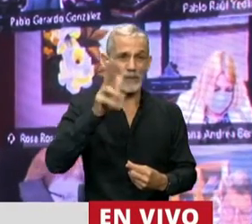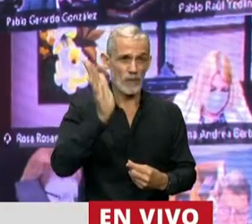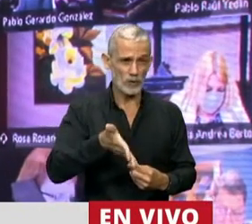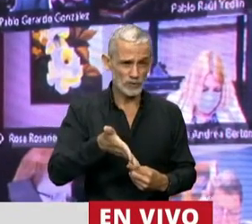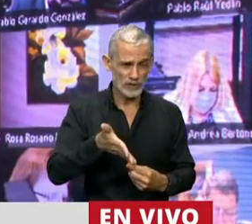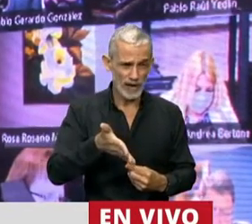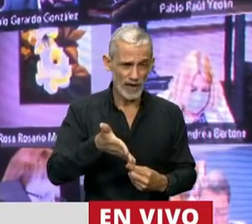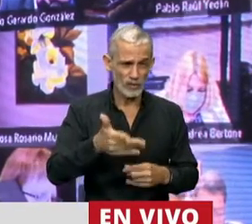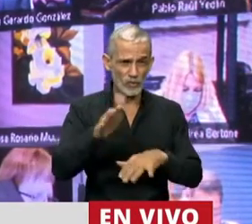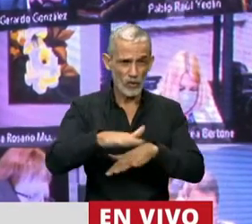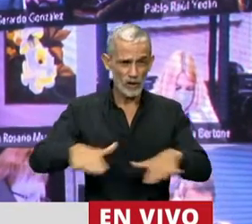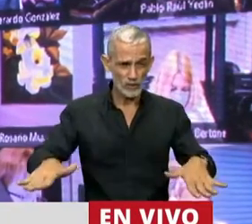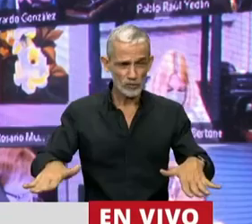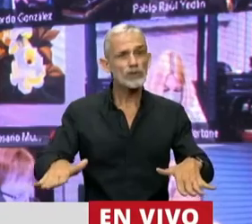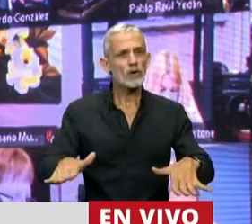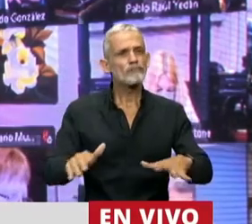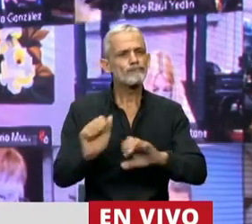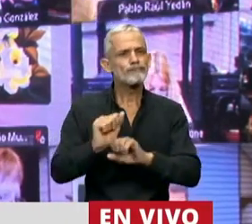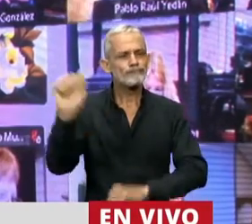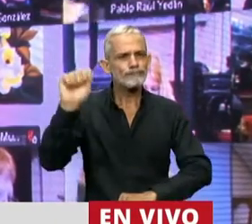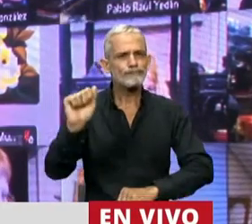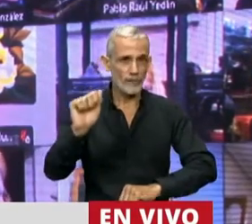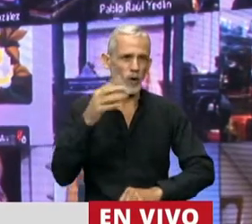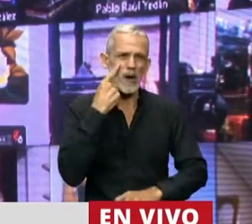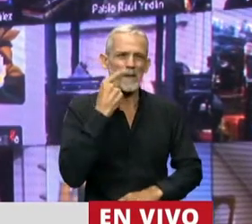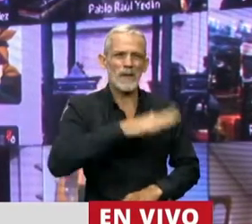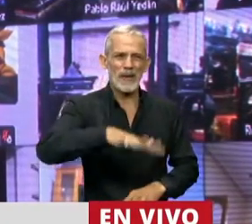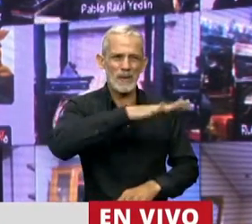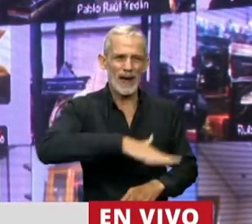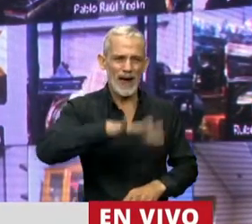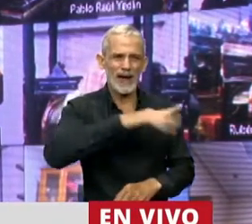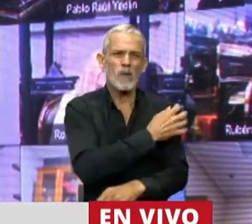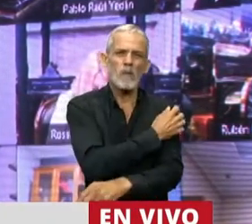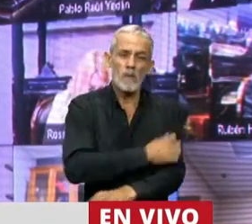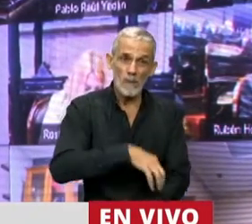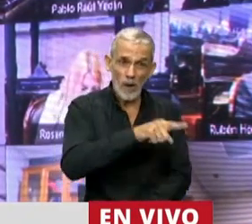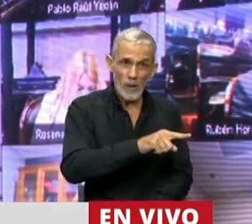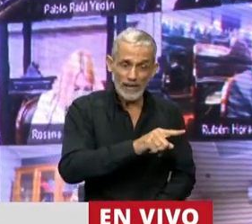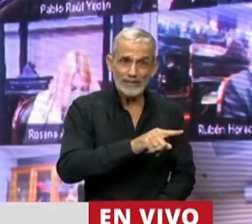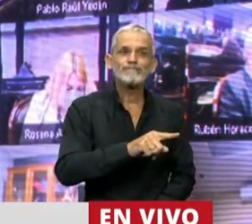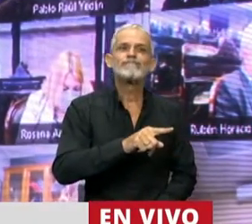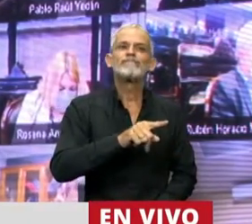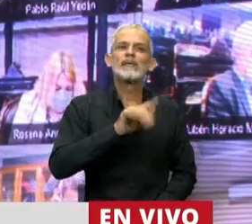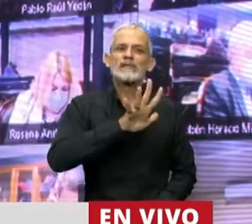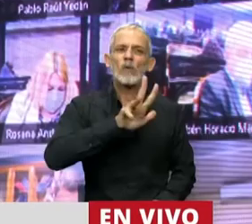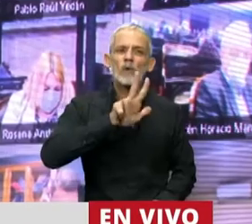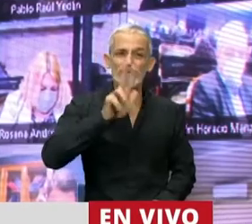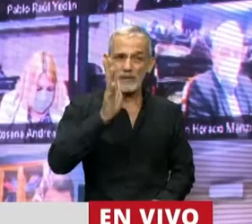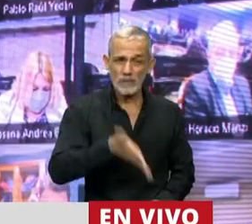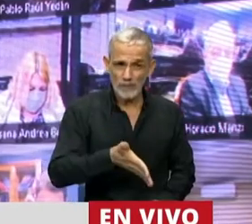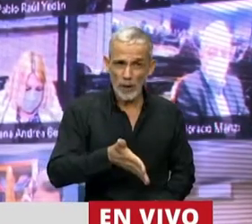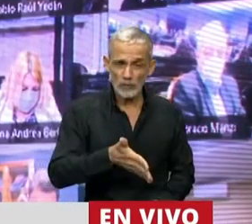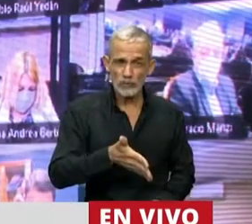100 que viven en una situación de pobreza van